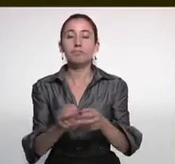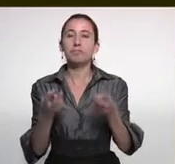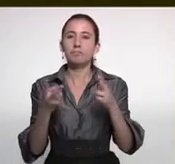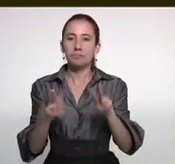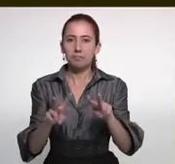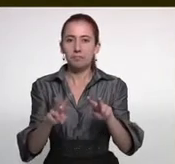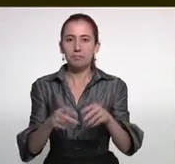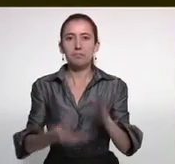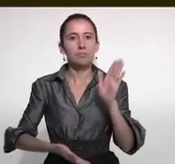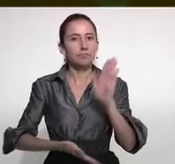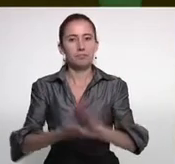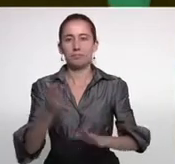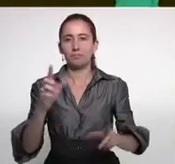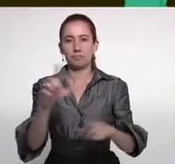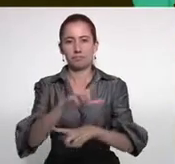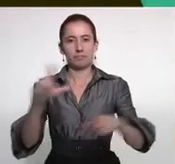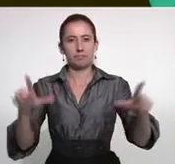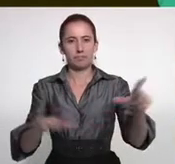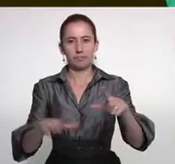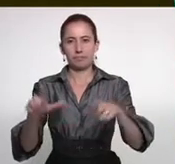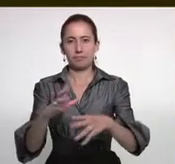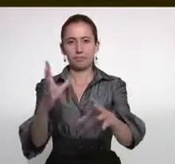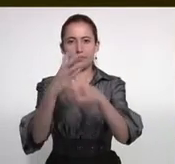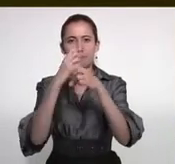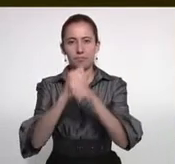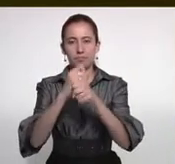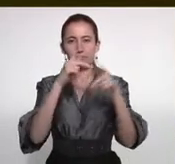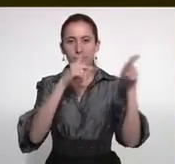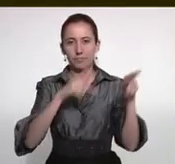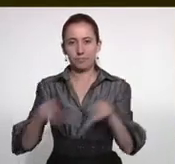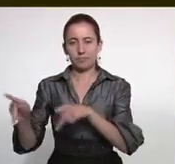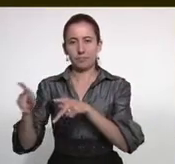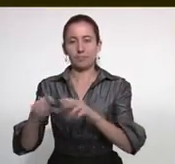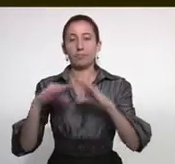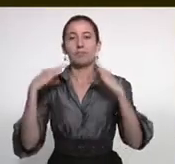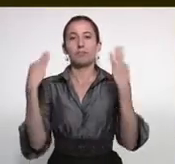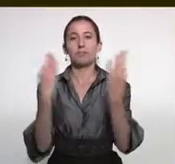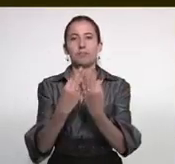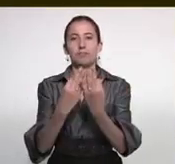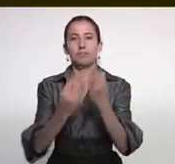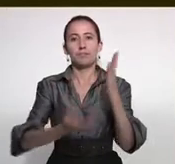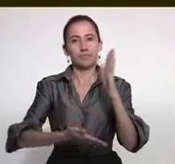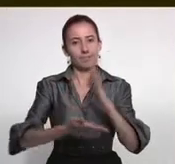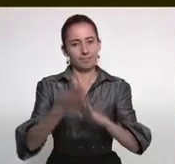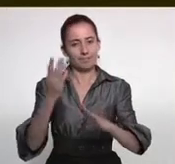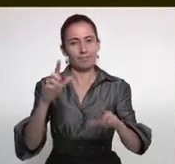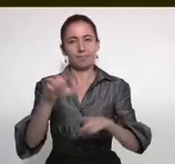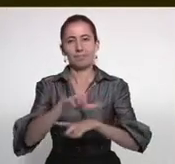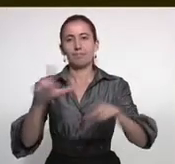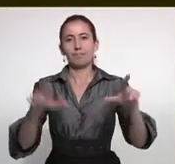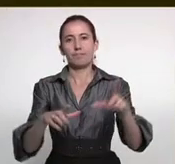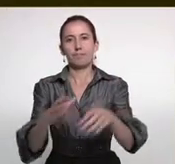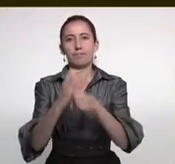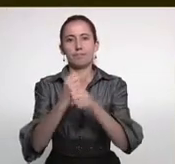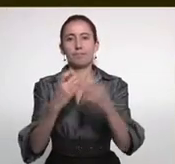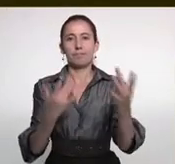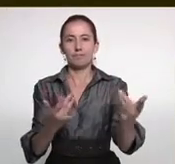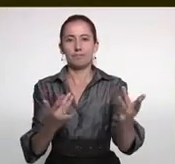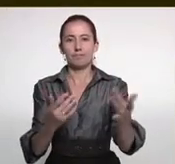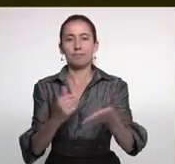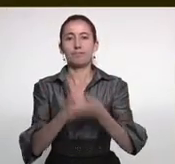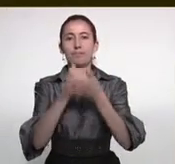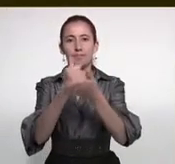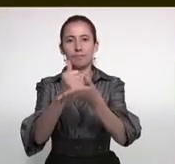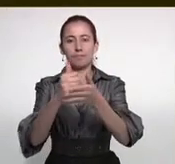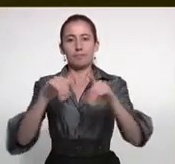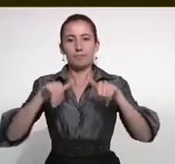las circunstancias lo permiten, evacúe el lugar según el plan familiar y trasládese al lugar seguro donde debe esperar la ayuda.